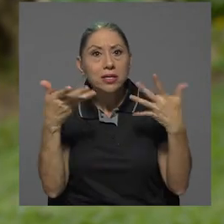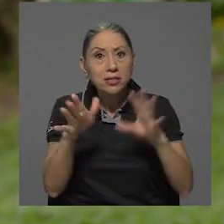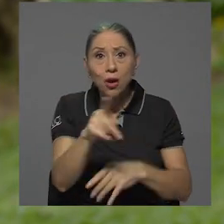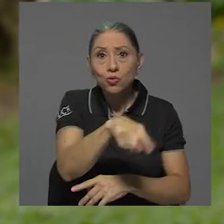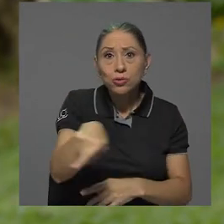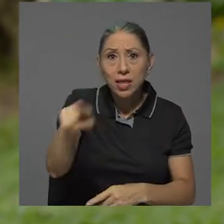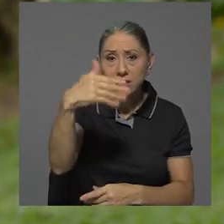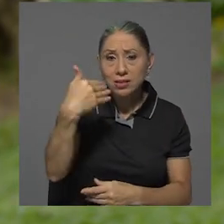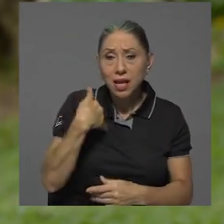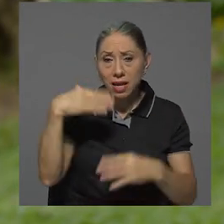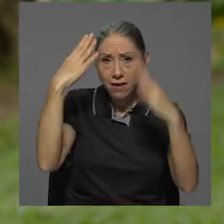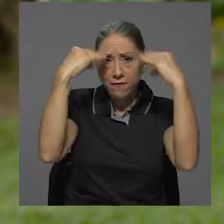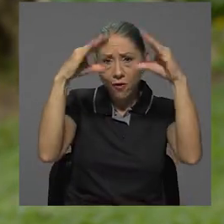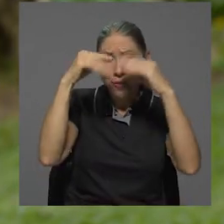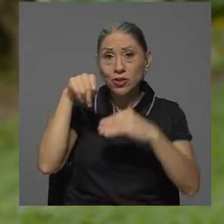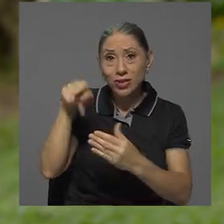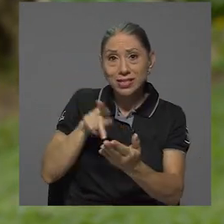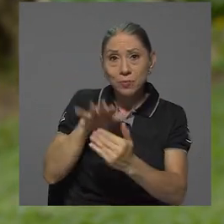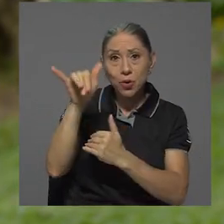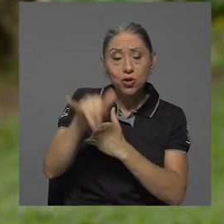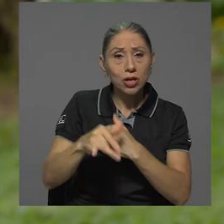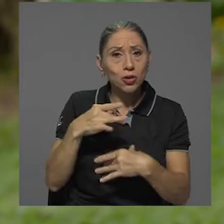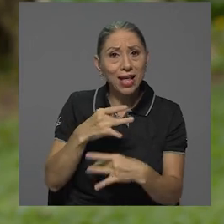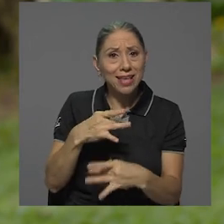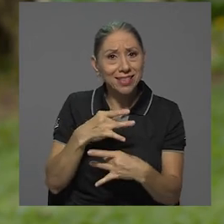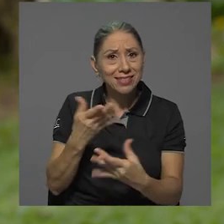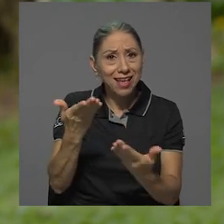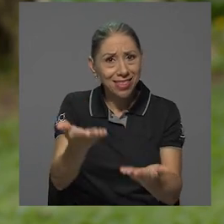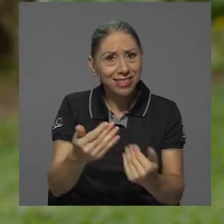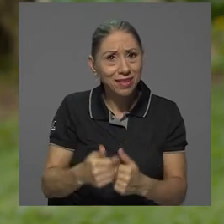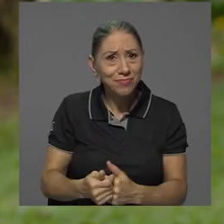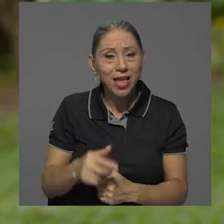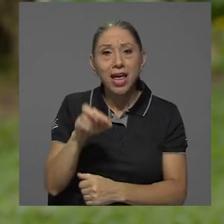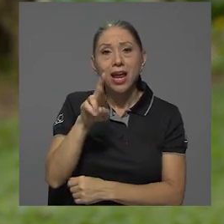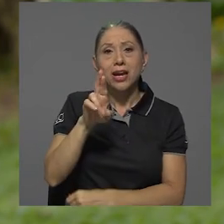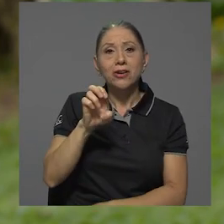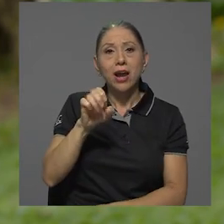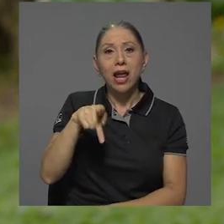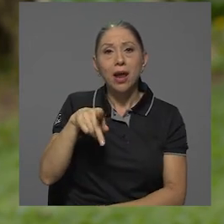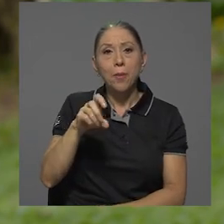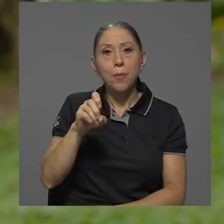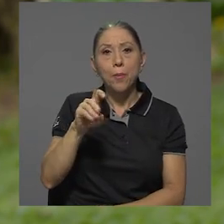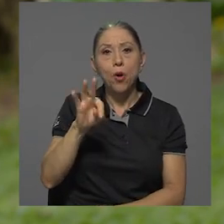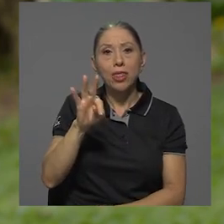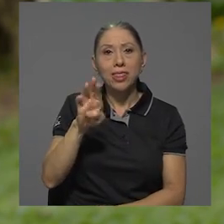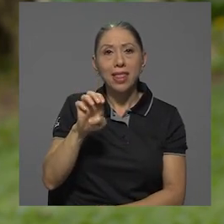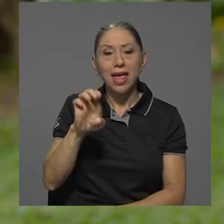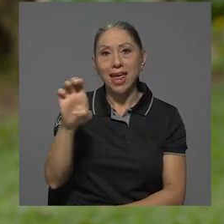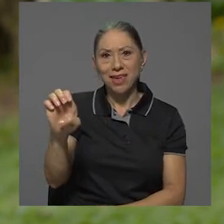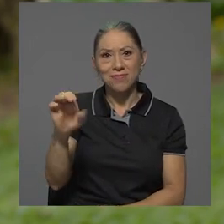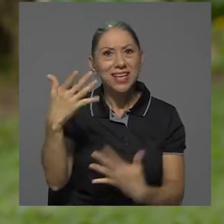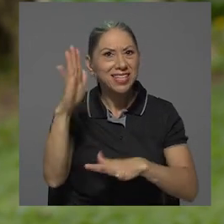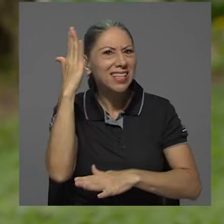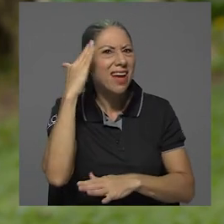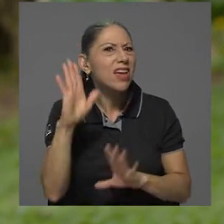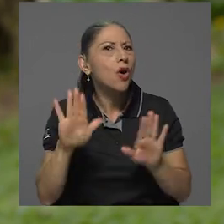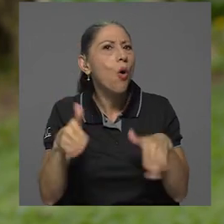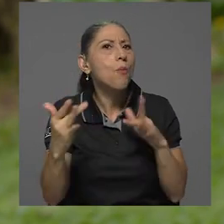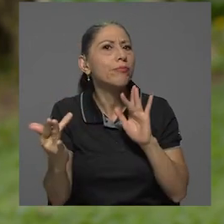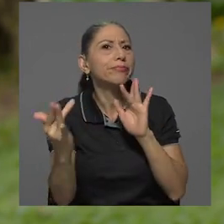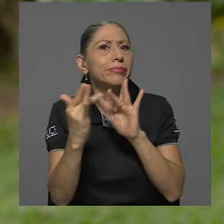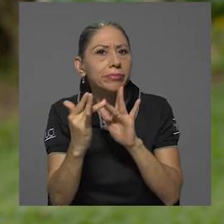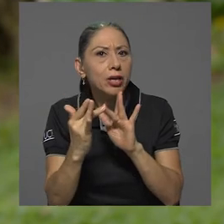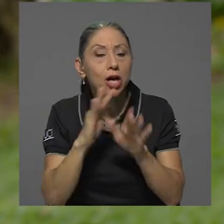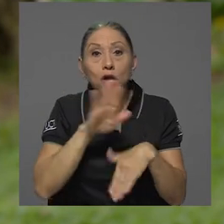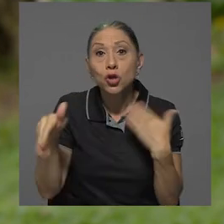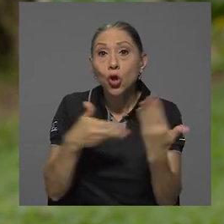Alejandro, ya tienen ustedes información de este proyecto tan interesante, Reporte E, ya saben dónde buscarlos, así que